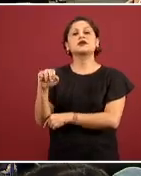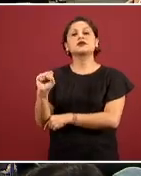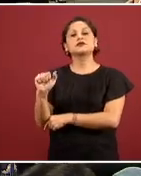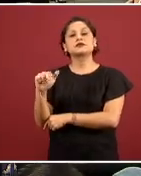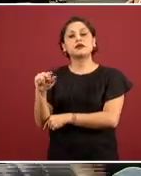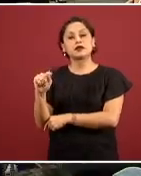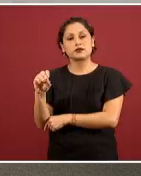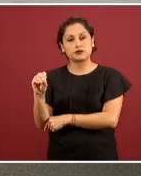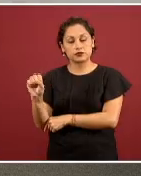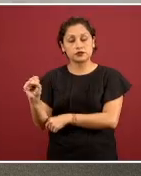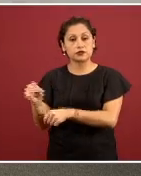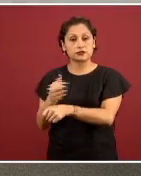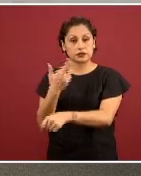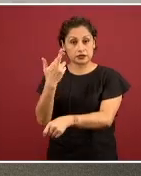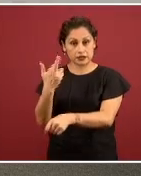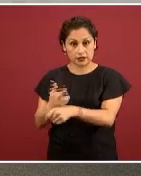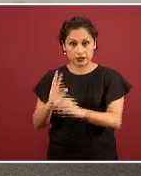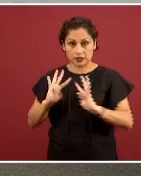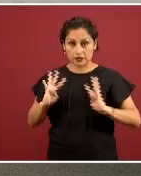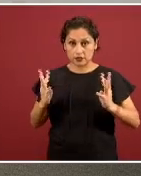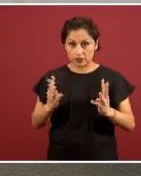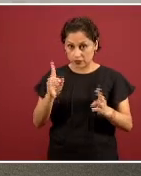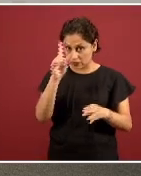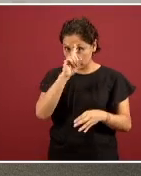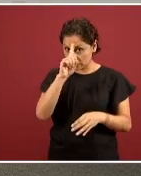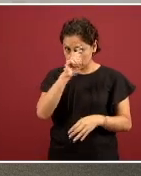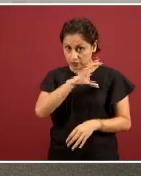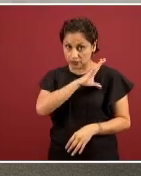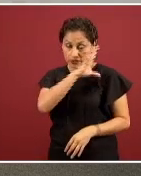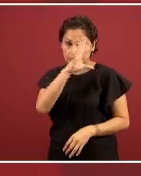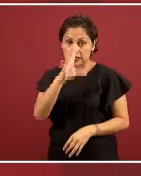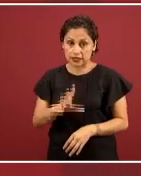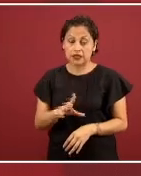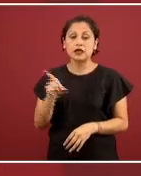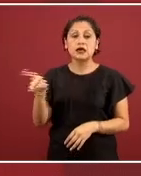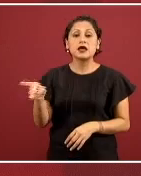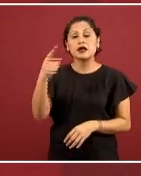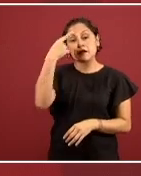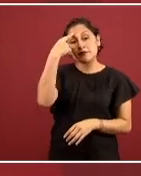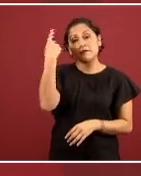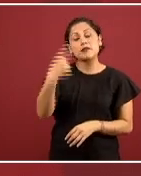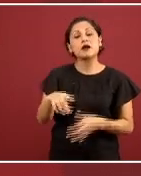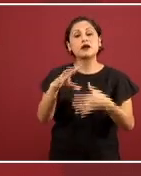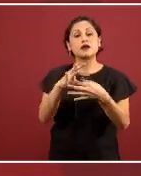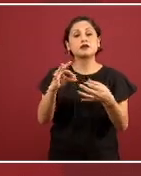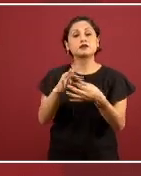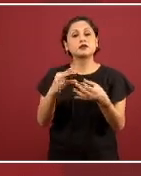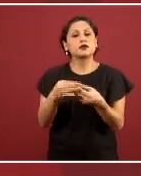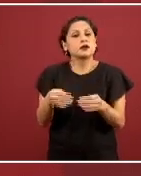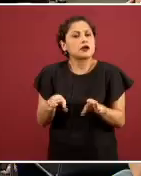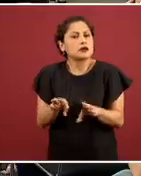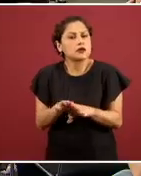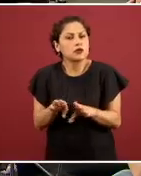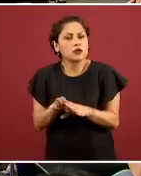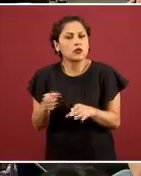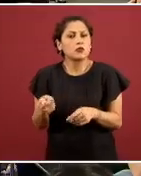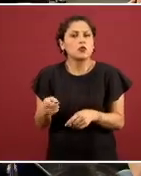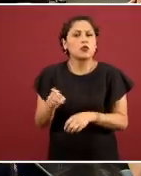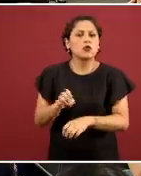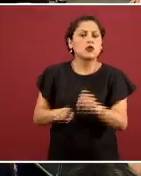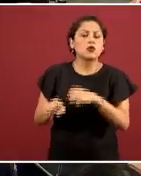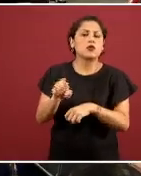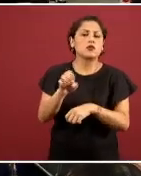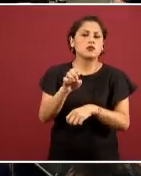secretario del Consejo de Salubridad General, y nos va a comentar sobre la colaboración con el sector privado. Le pido al doctor